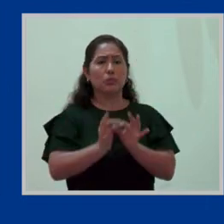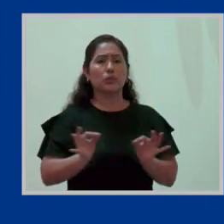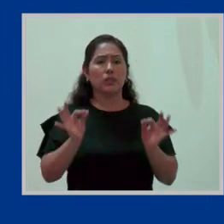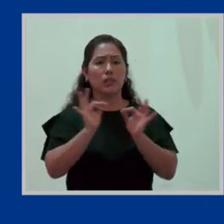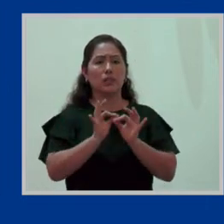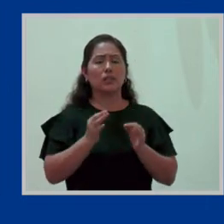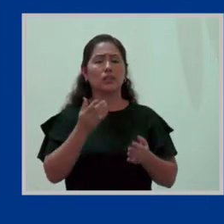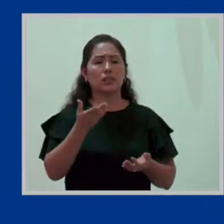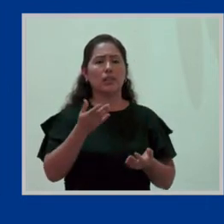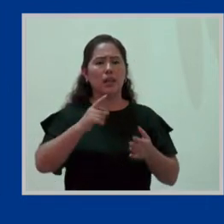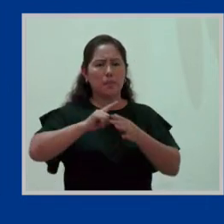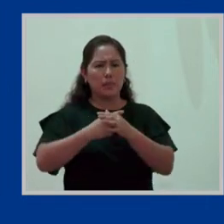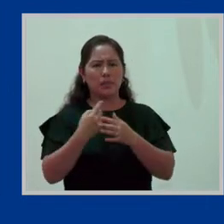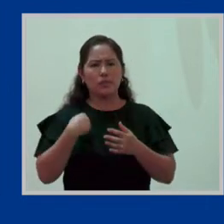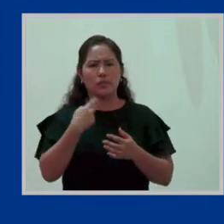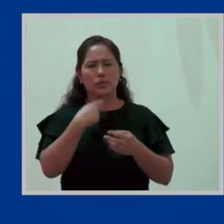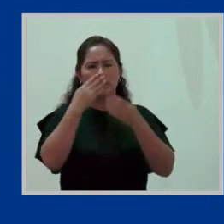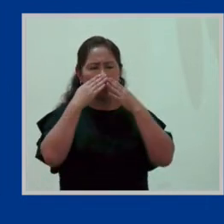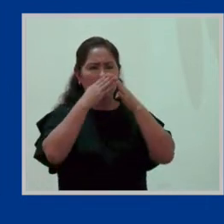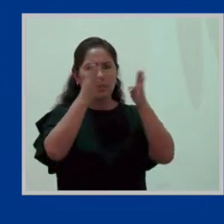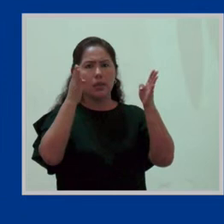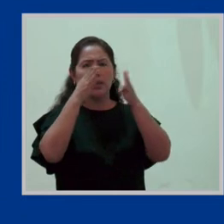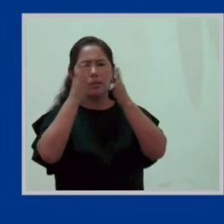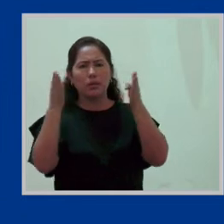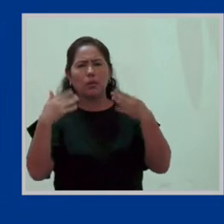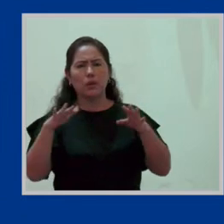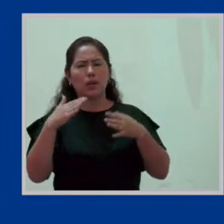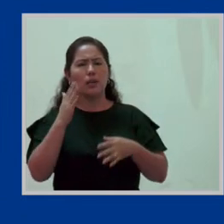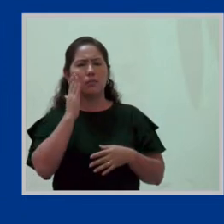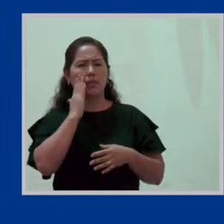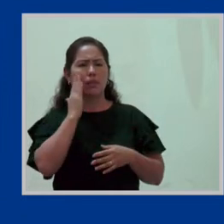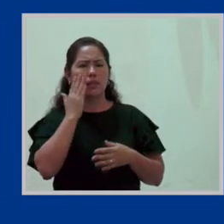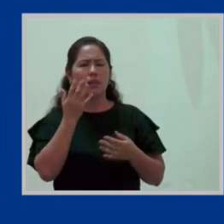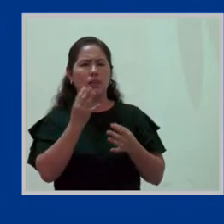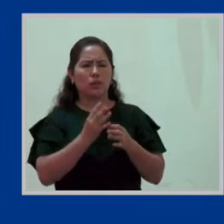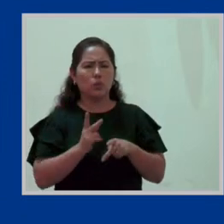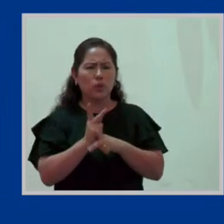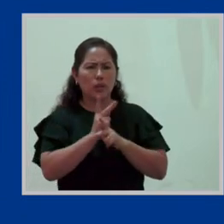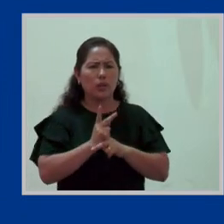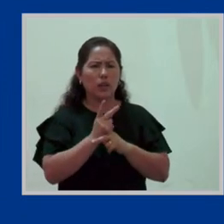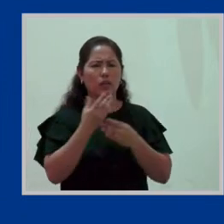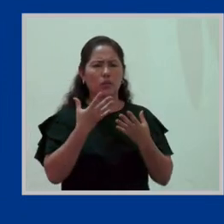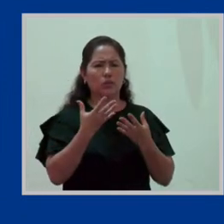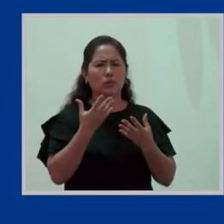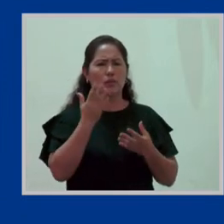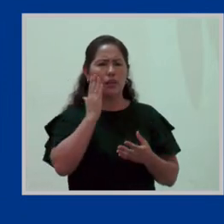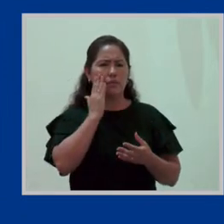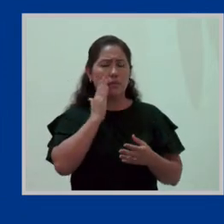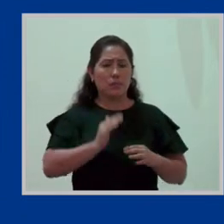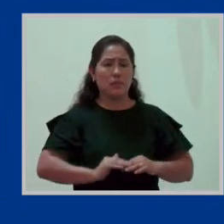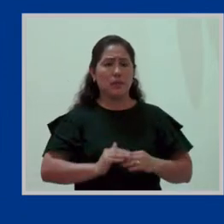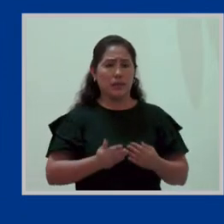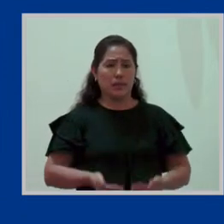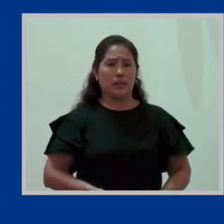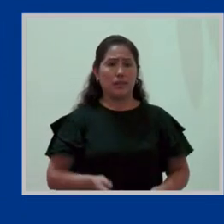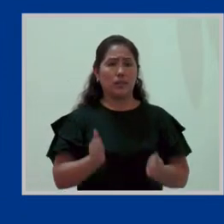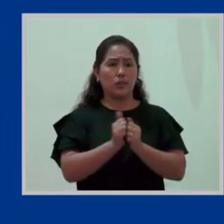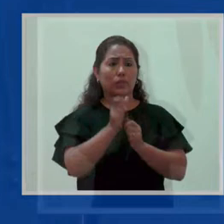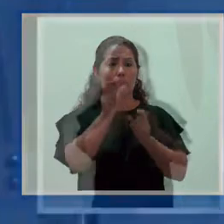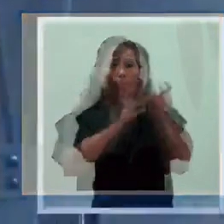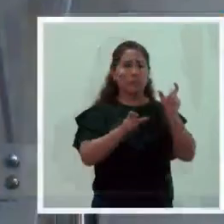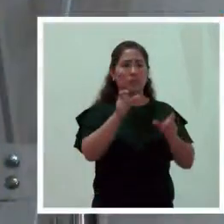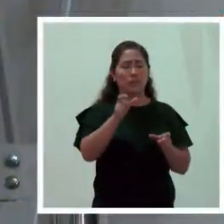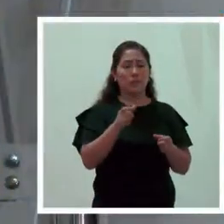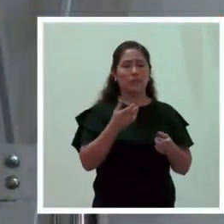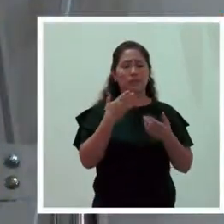de empezar a ver la maternidad, los cuidados que supone la maternidad con otros ojos. Muchas gracias. Buenas